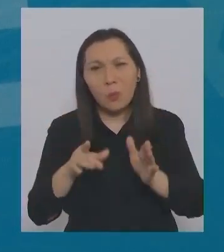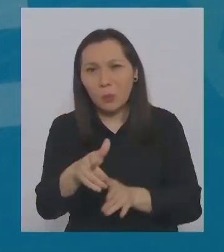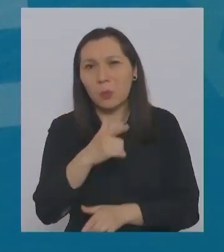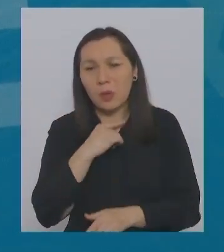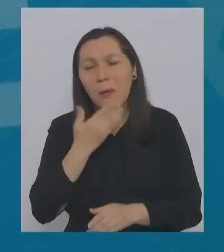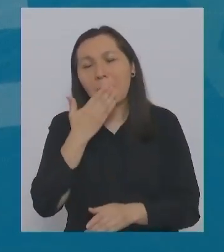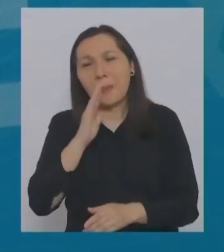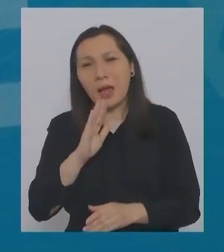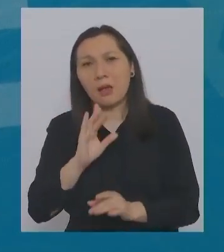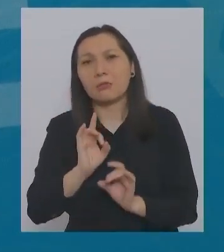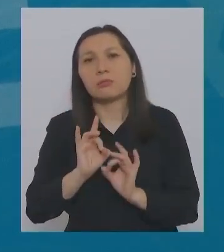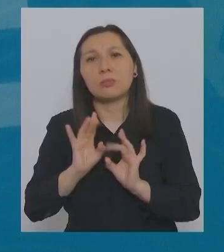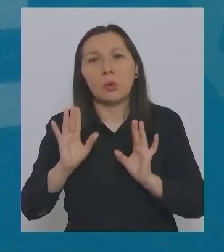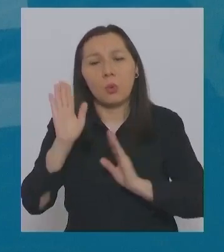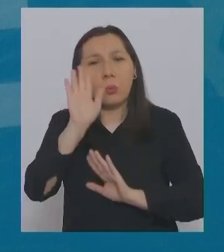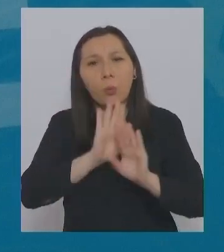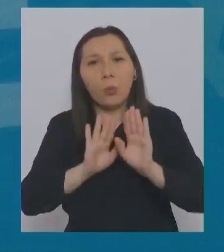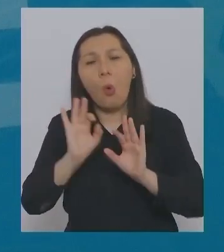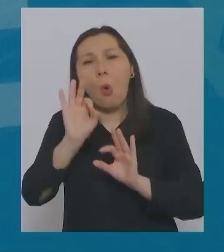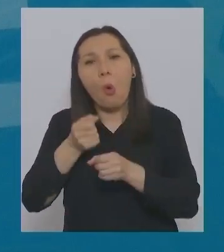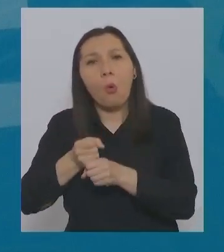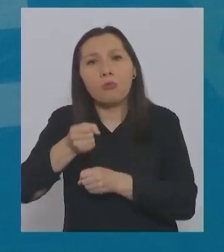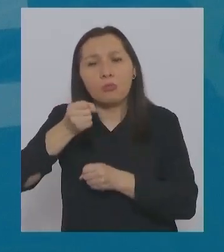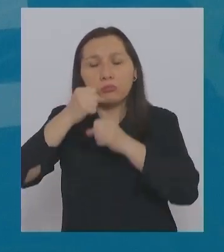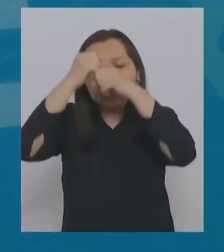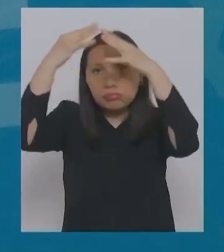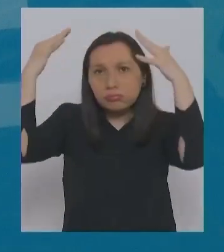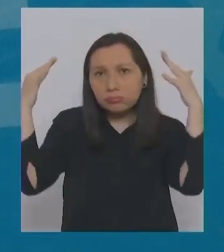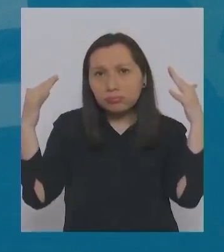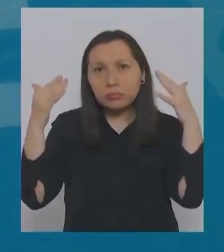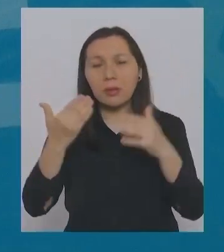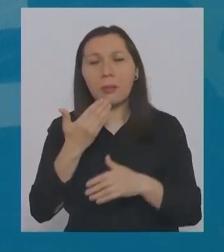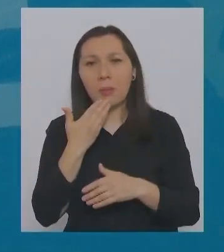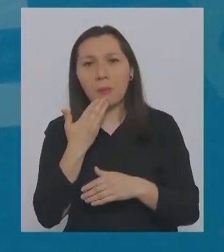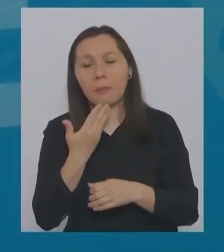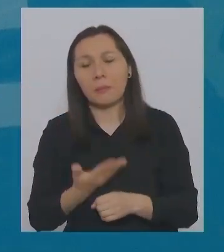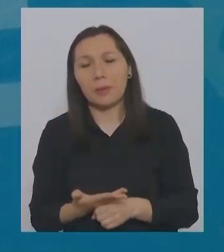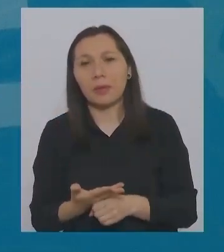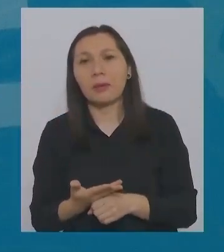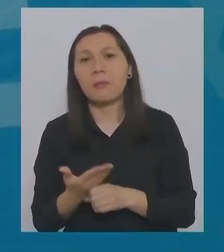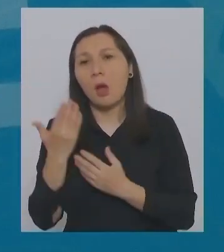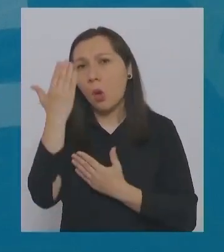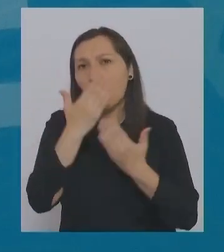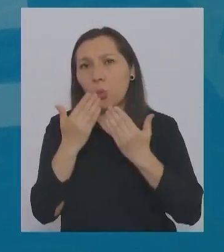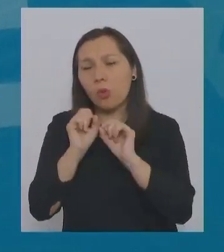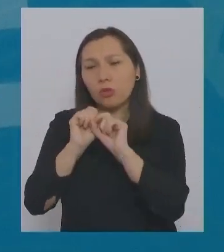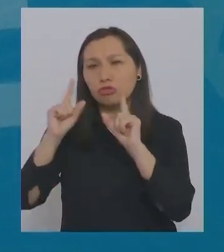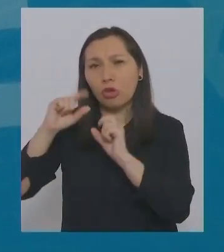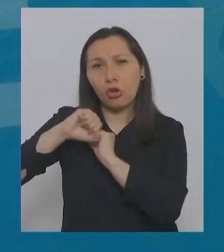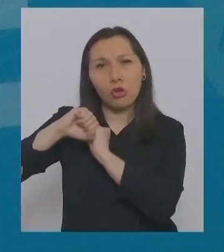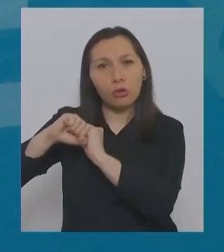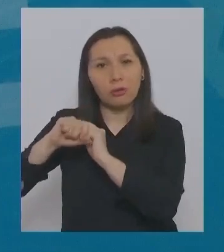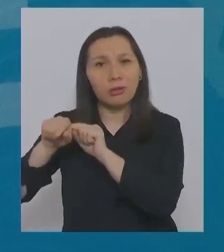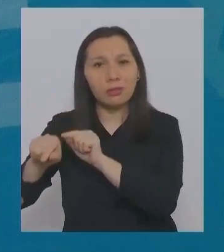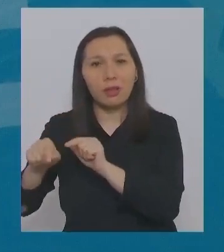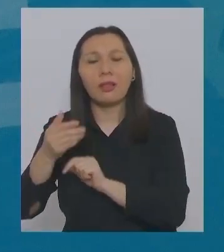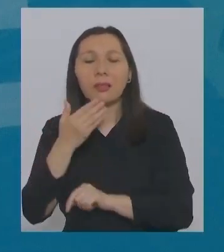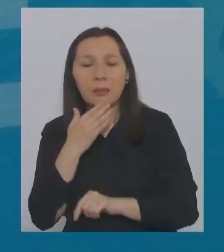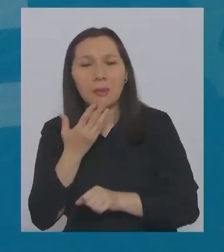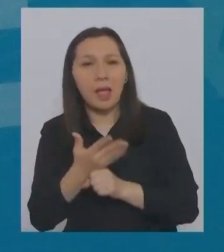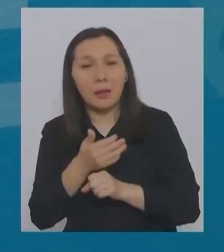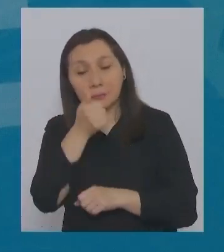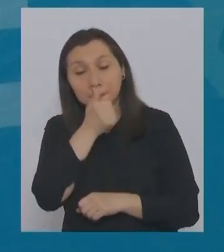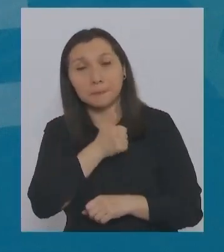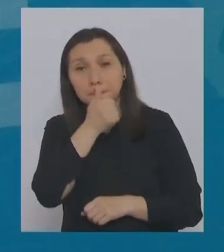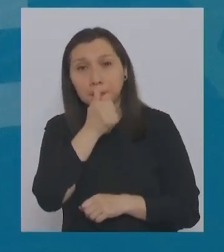quiera. O una sombrilla para protegerse del sol. Hay que tener